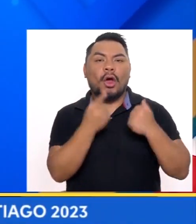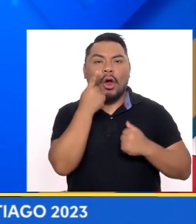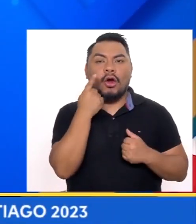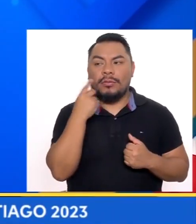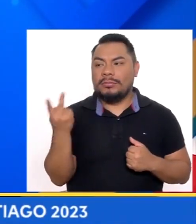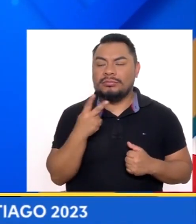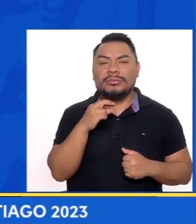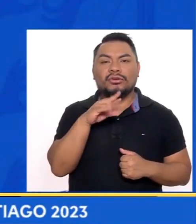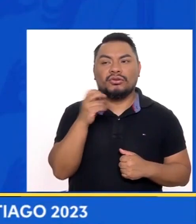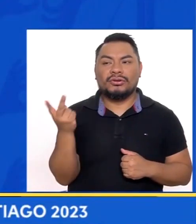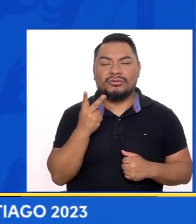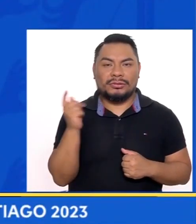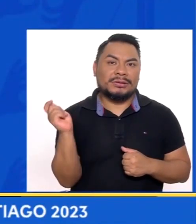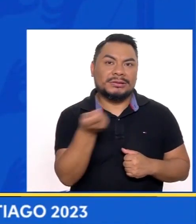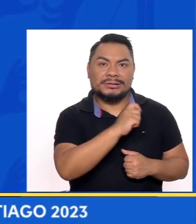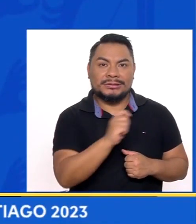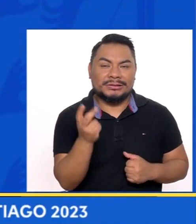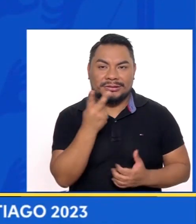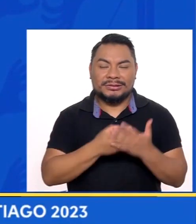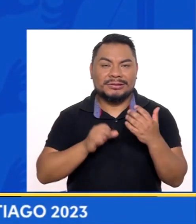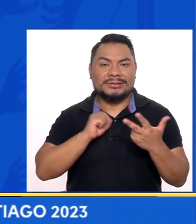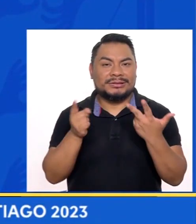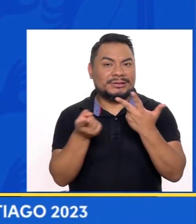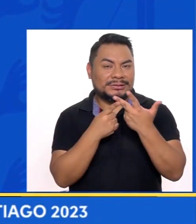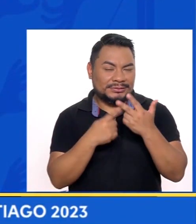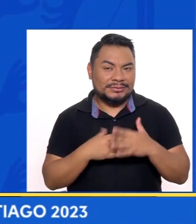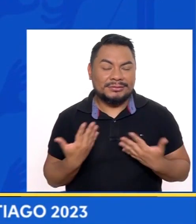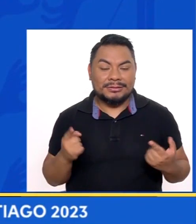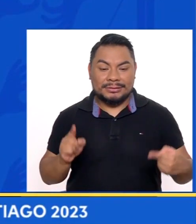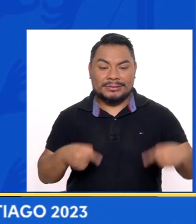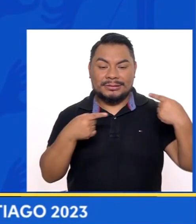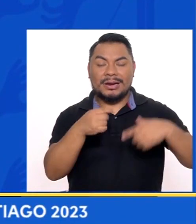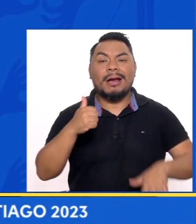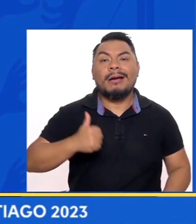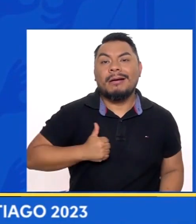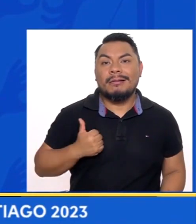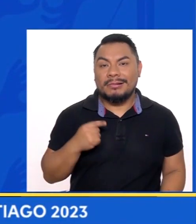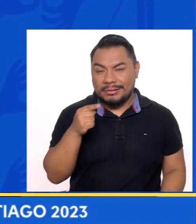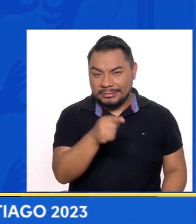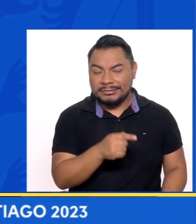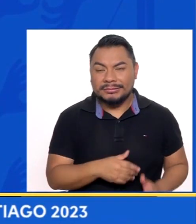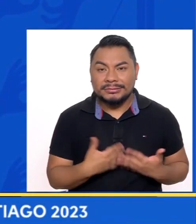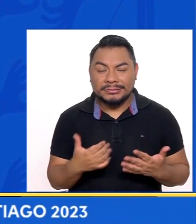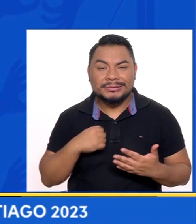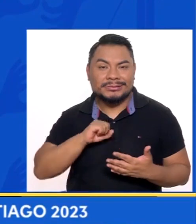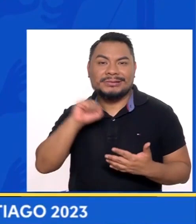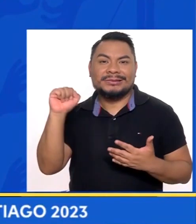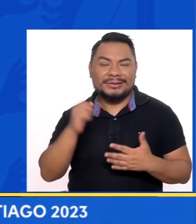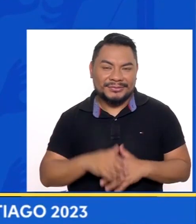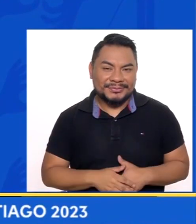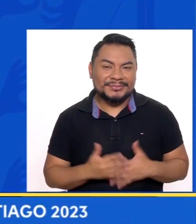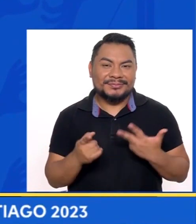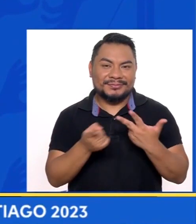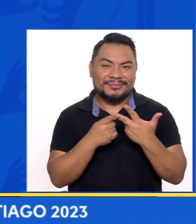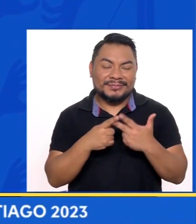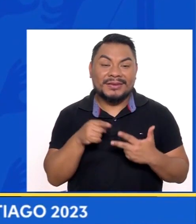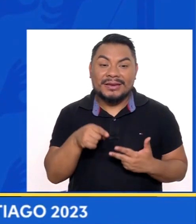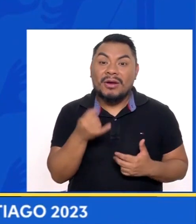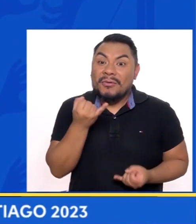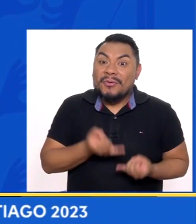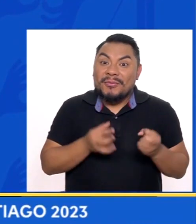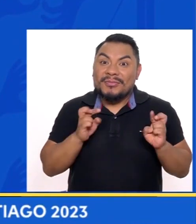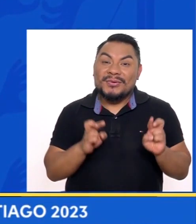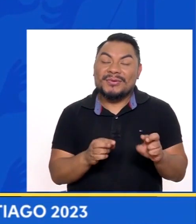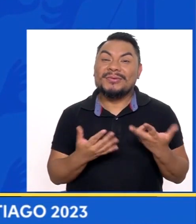compañero Robert Fajardo Fue un partido Contra Canadá Que obtuvimos la medalla Fue, era nuestra última